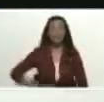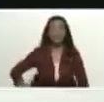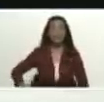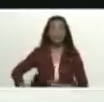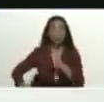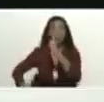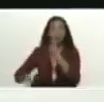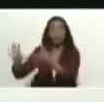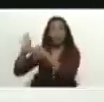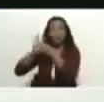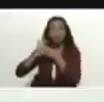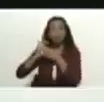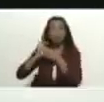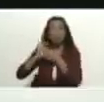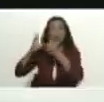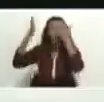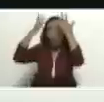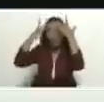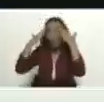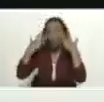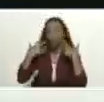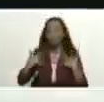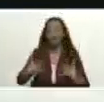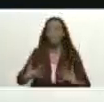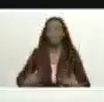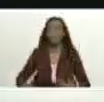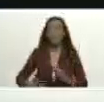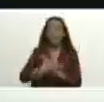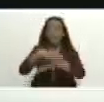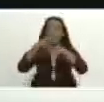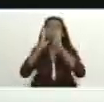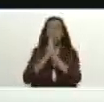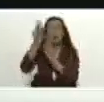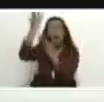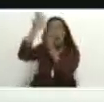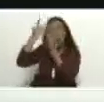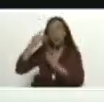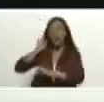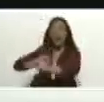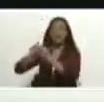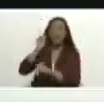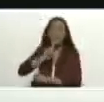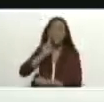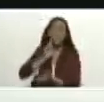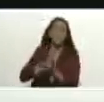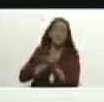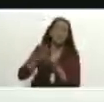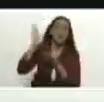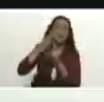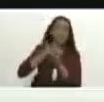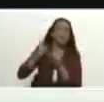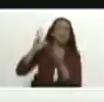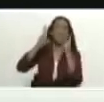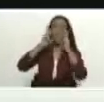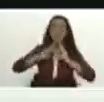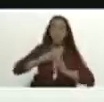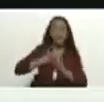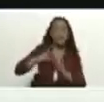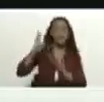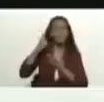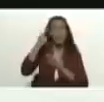sabiduría cúbreme con un manto especial rechaza la mentira la manipulación la perversidad